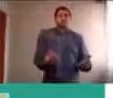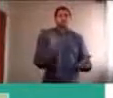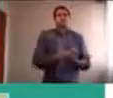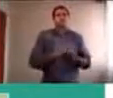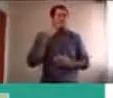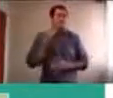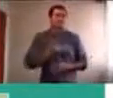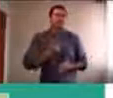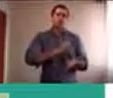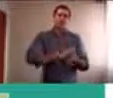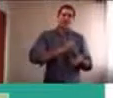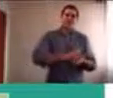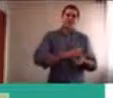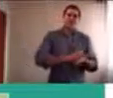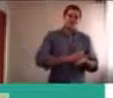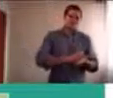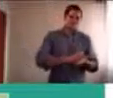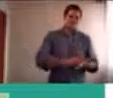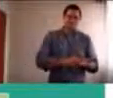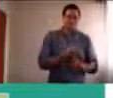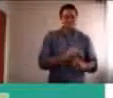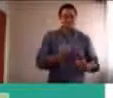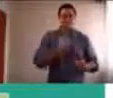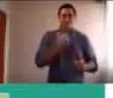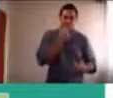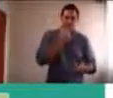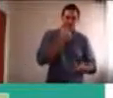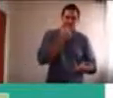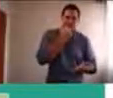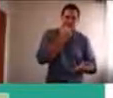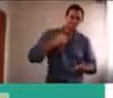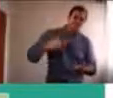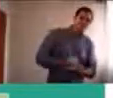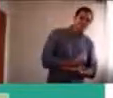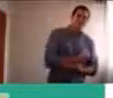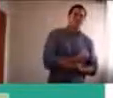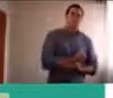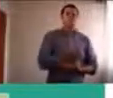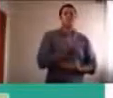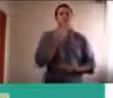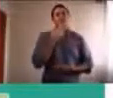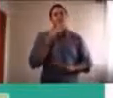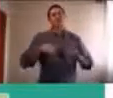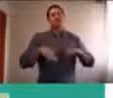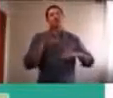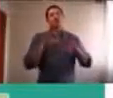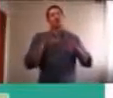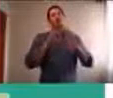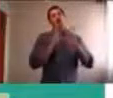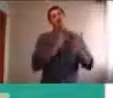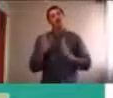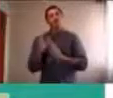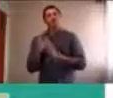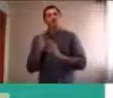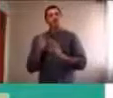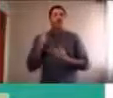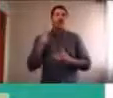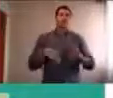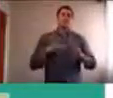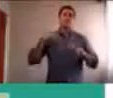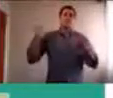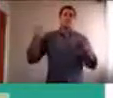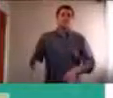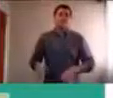o por el tema, de que la organización, a veces es difícil, pero también, estamos todos, enfrentando un montón, de pérdidas, y de